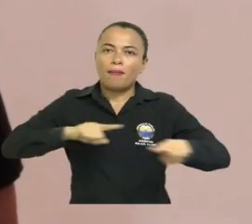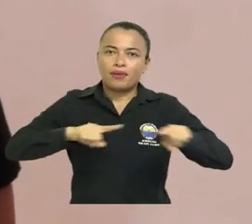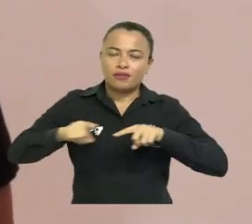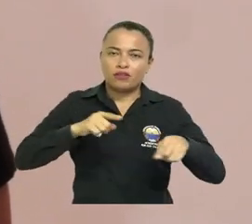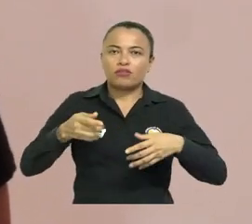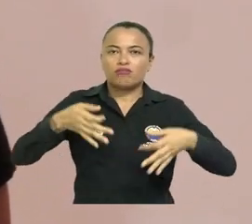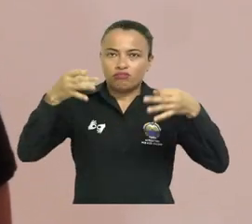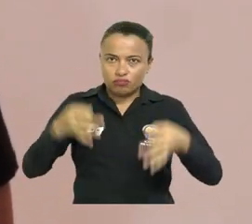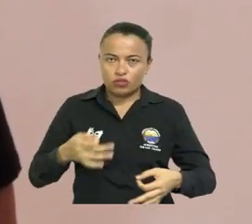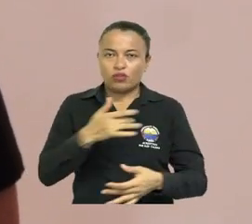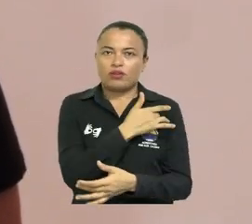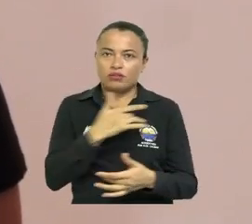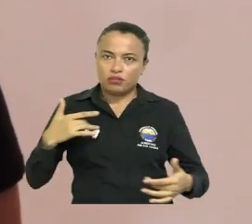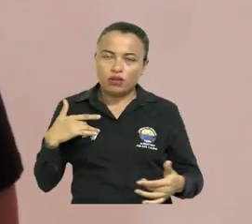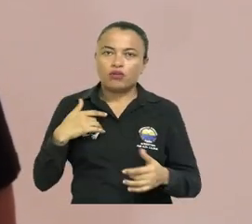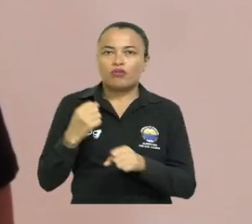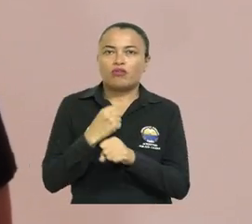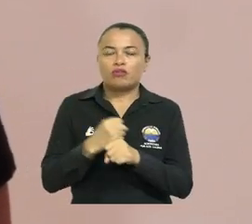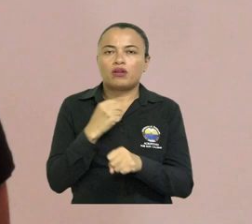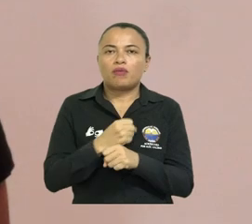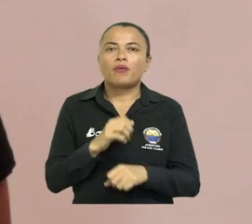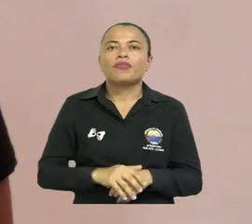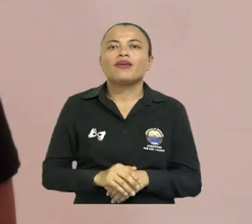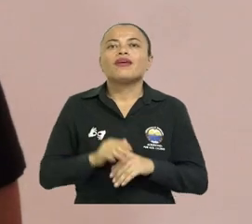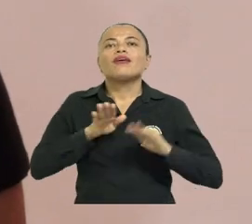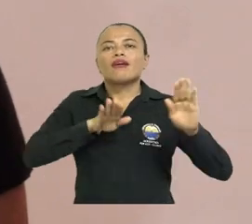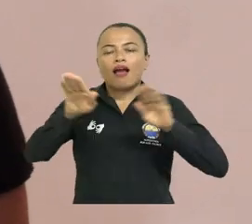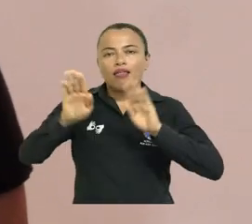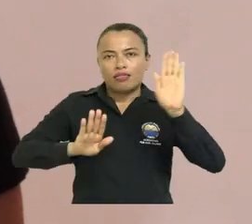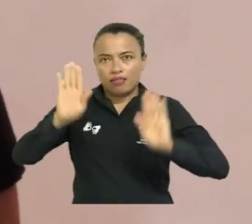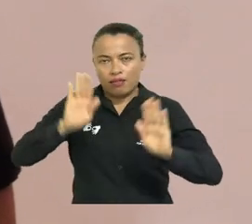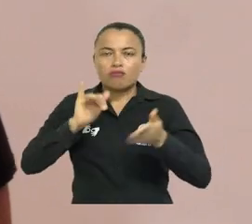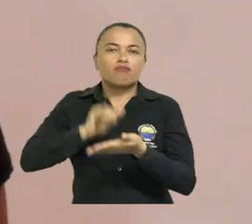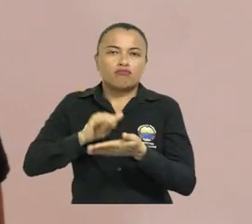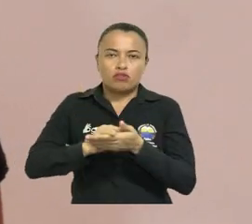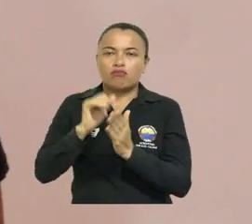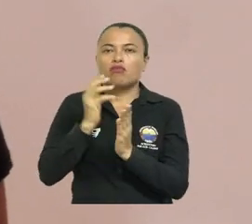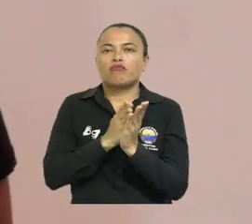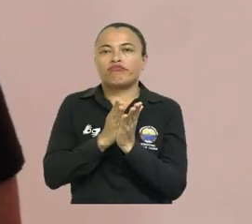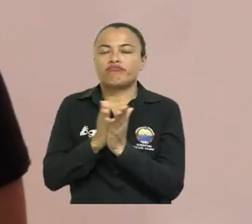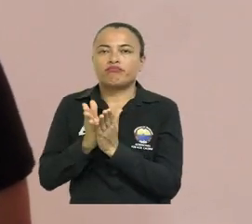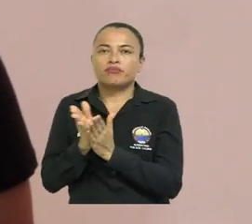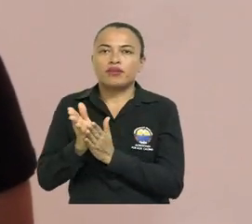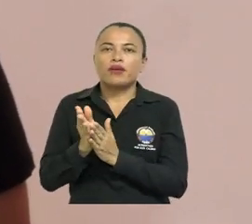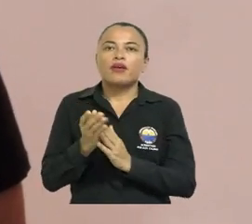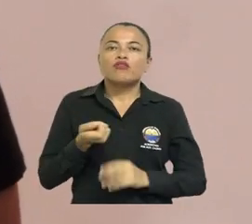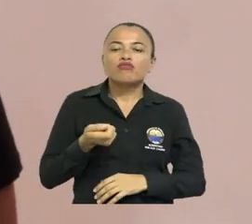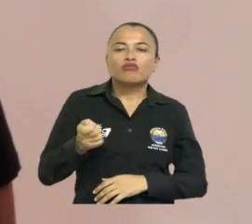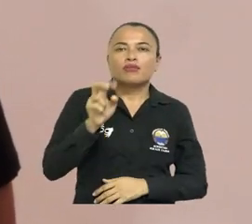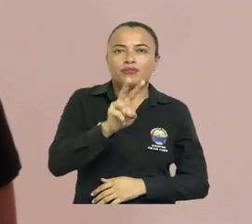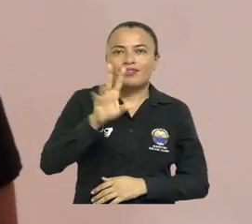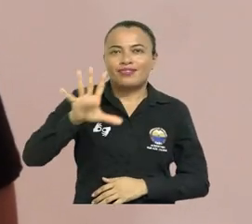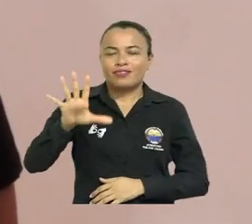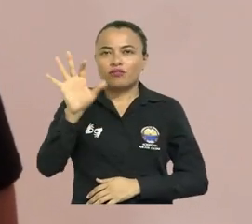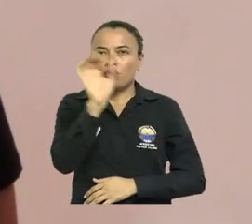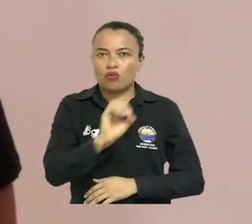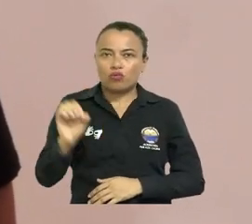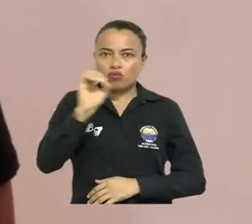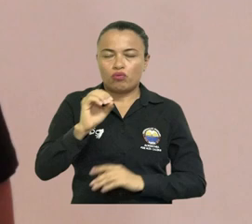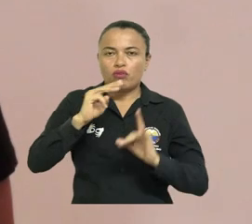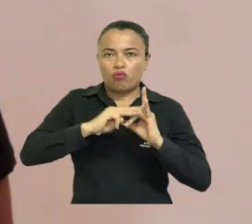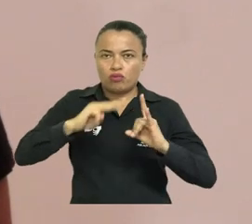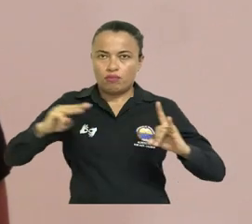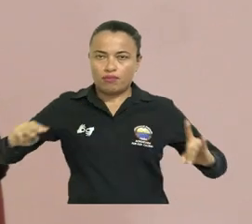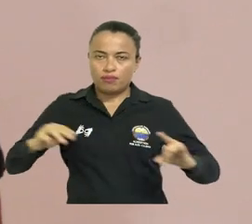estudiantes ante el Consejo del Programa de Administración de la Seguridad y Salud en el Trabajo para las elecciones que se estarán celebrando este 25 de octubre en la Universidad de